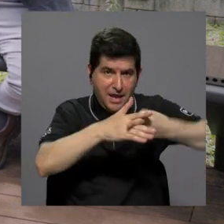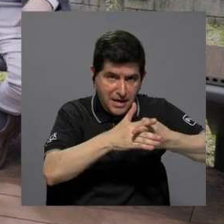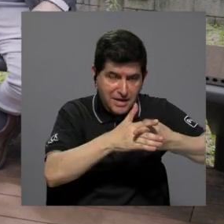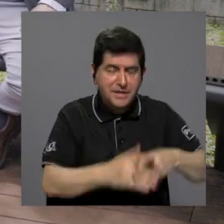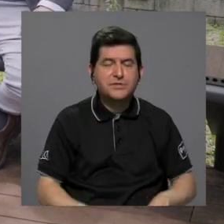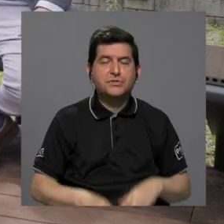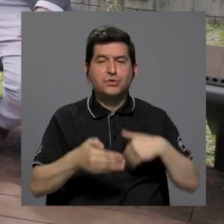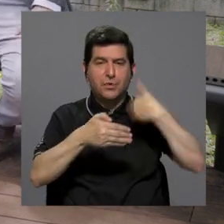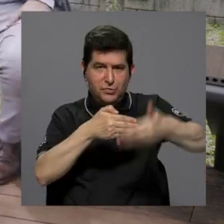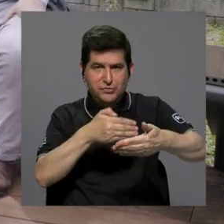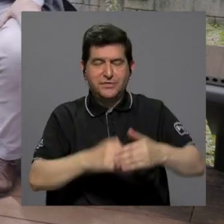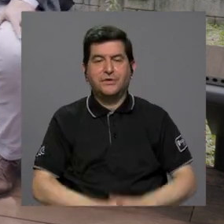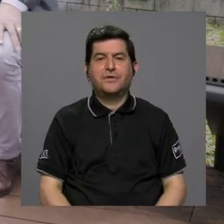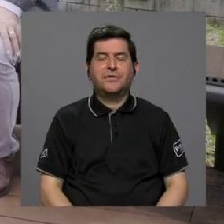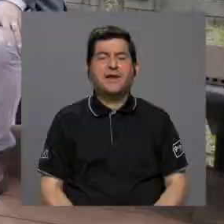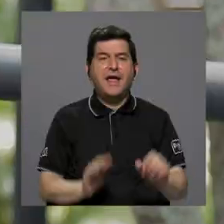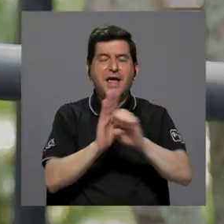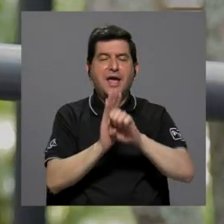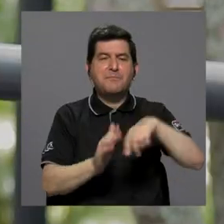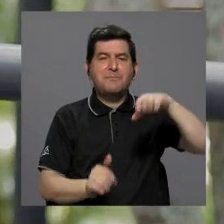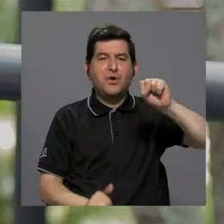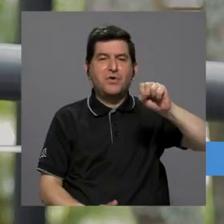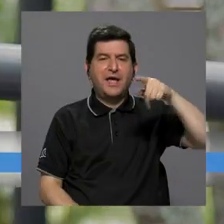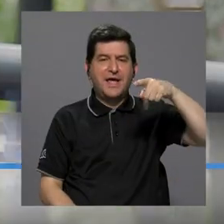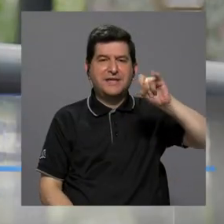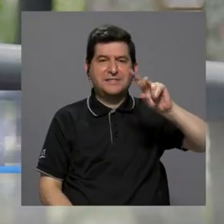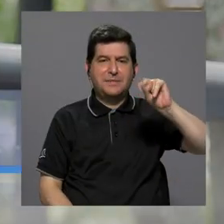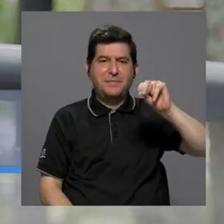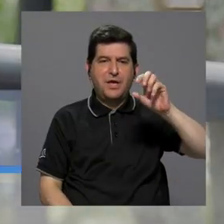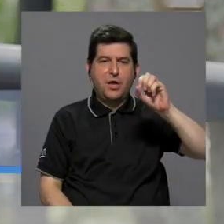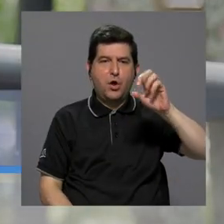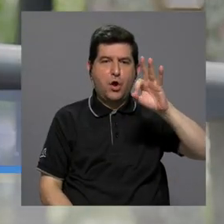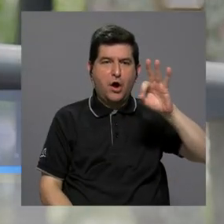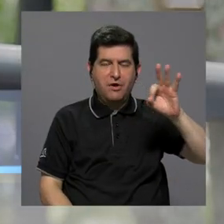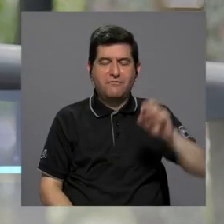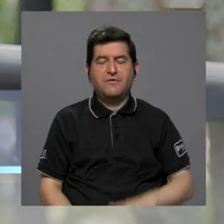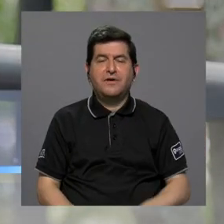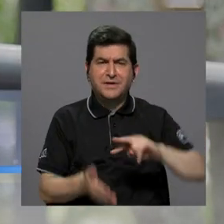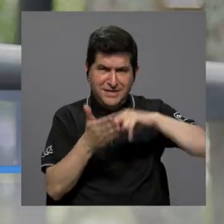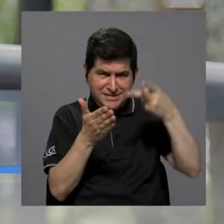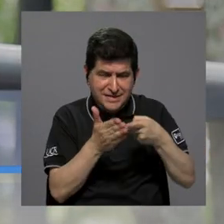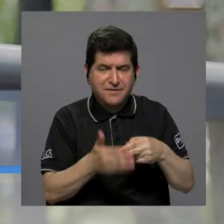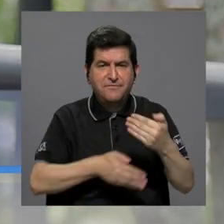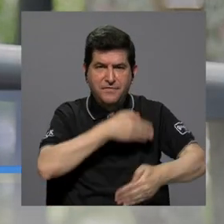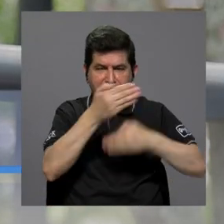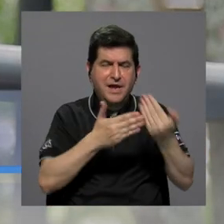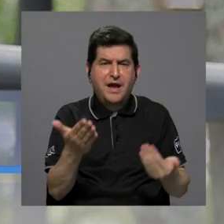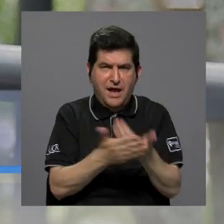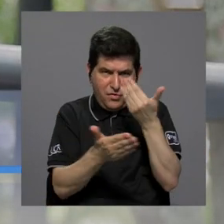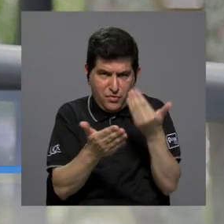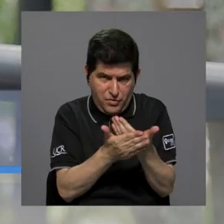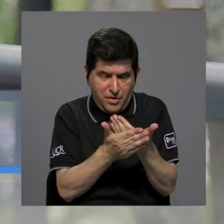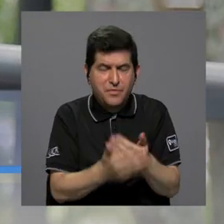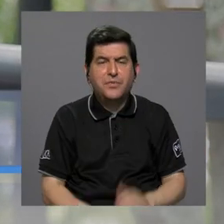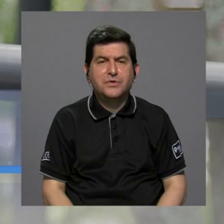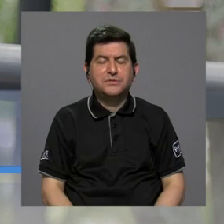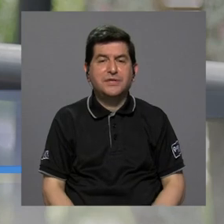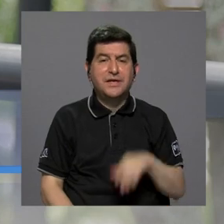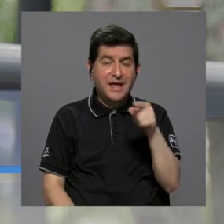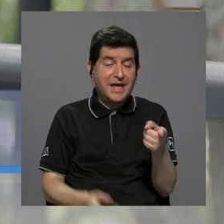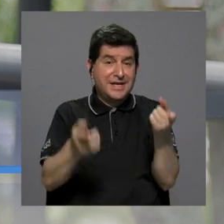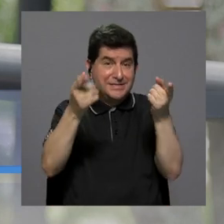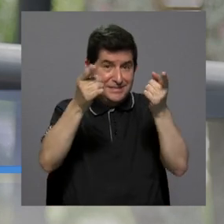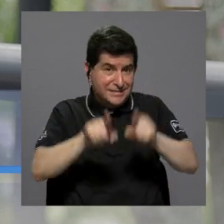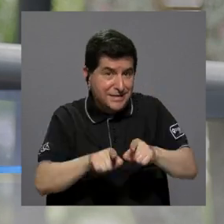o de emprendimientos derivados. Unos ejemplos de los spin-off que se refiere específicamente a procesos de innovación o proyectos